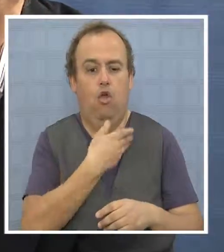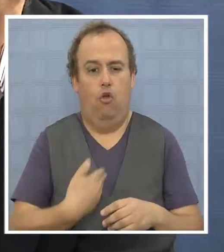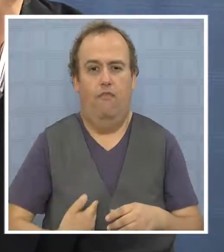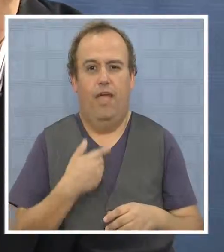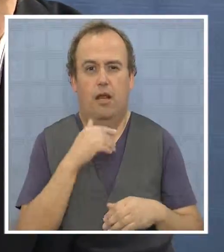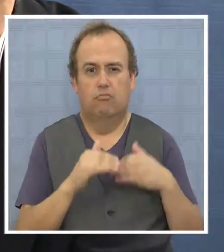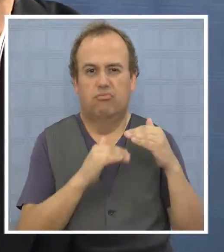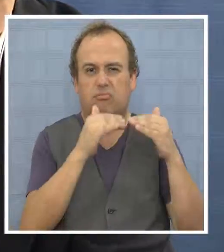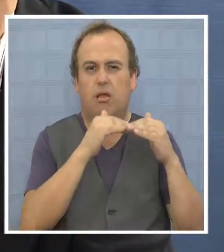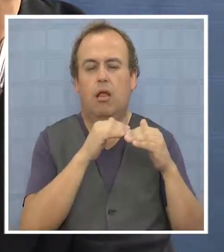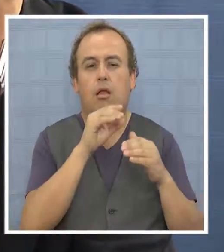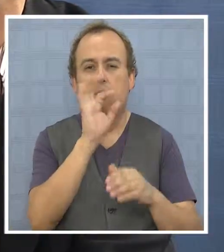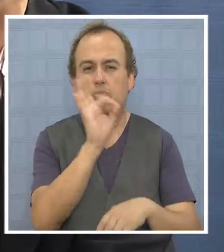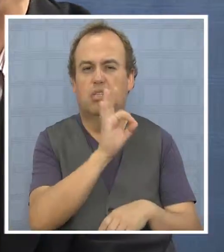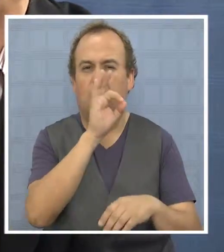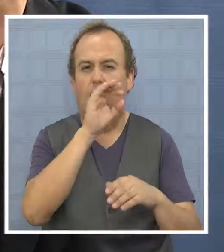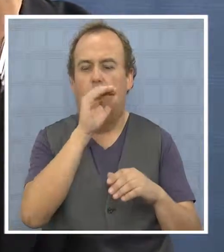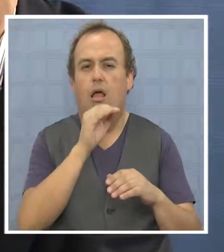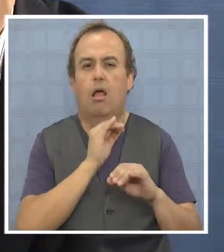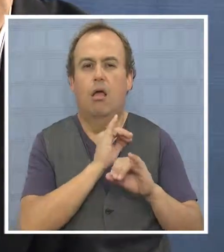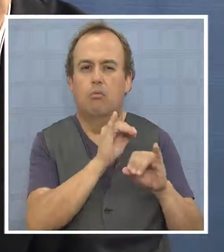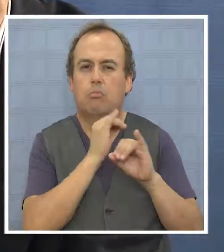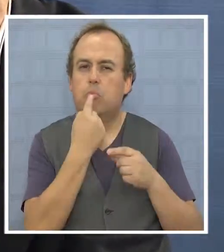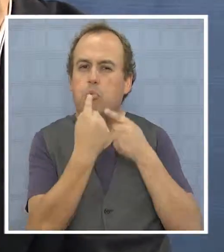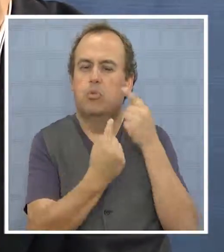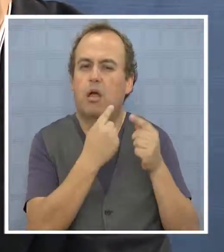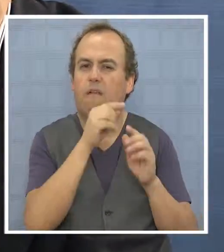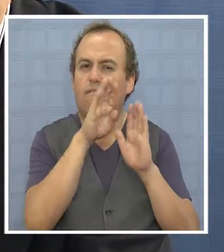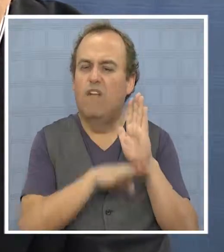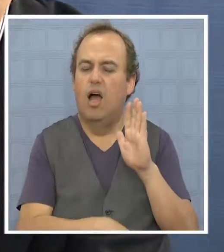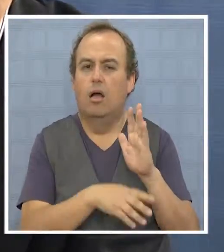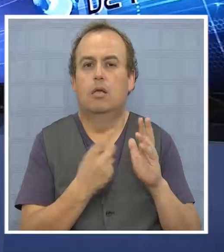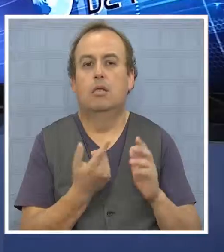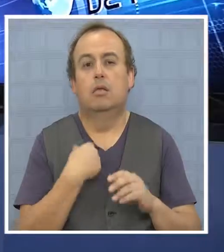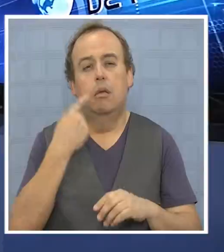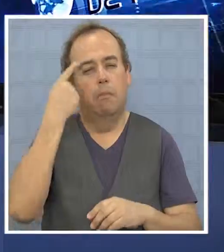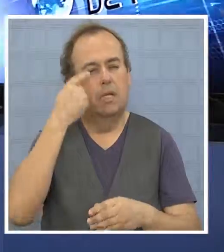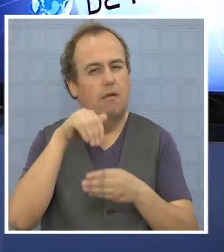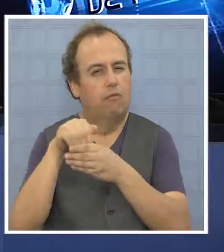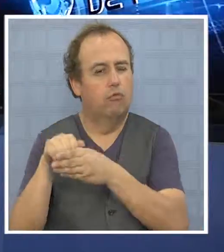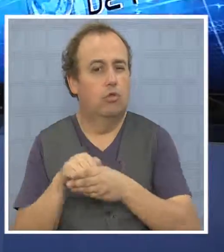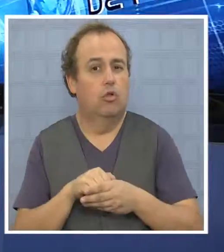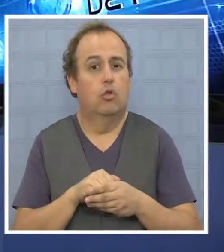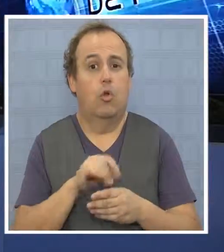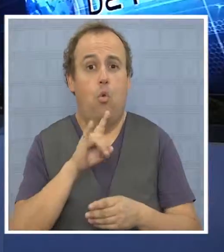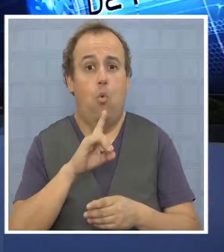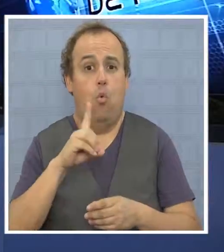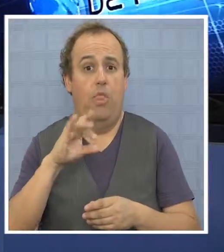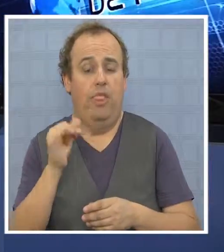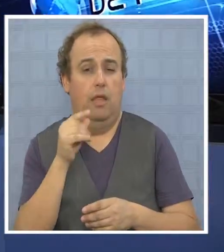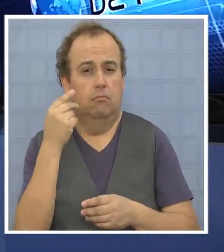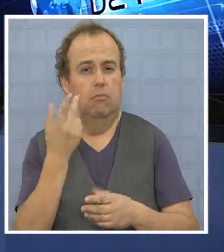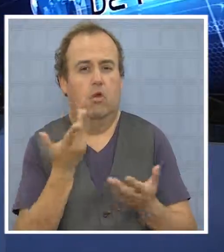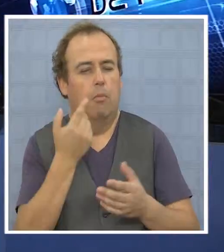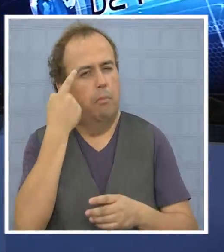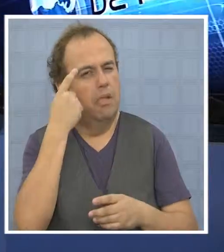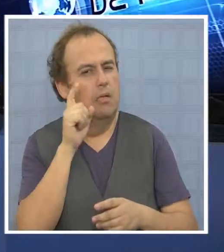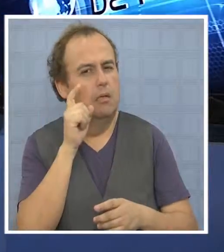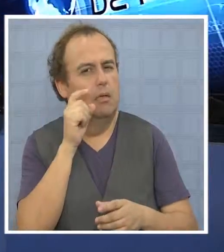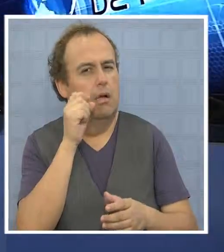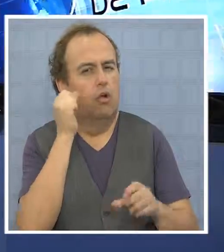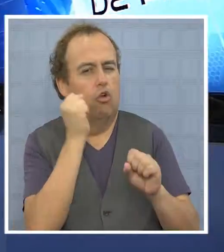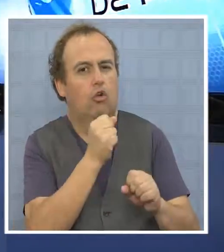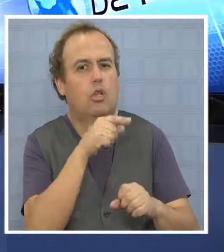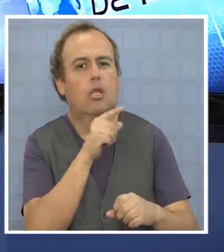ejemplo, la popularidad del gobierno, estas cifras tan bajas que tiene el presidente? No. En el tema electoral yo creo que no. Yo creo que donde sí la UDI le ha hecho un daño al